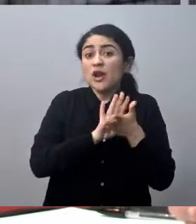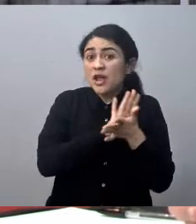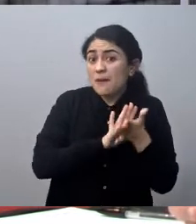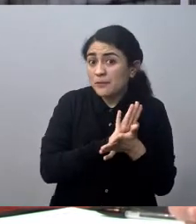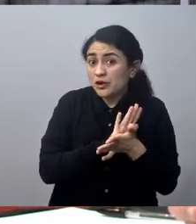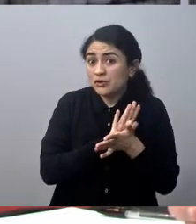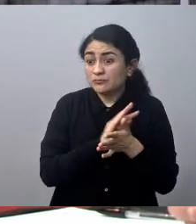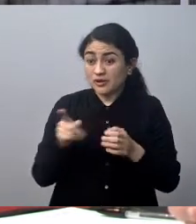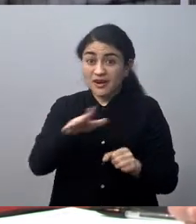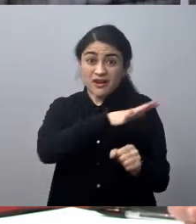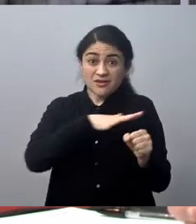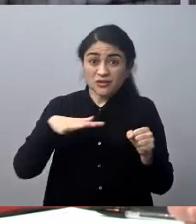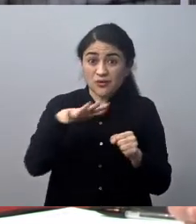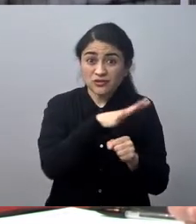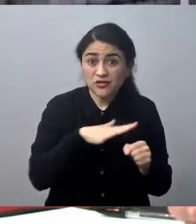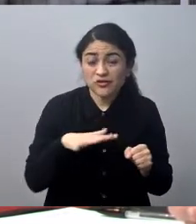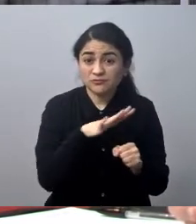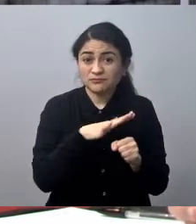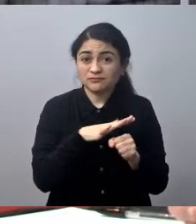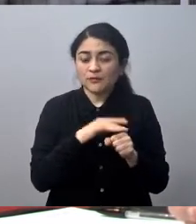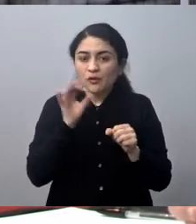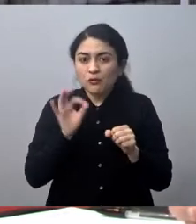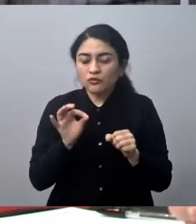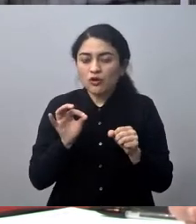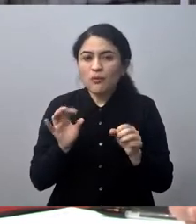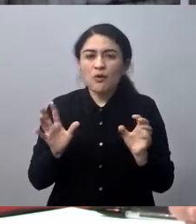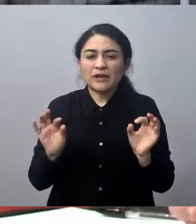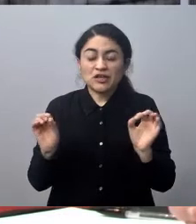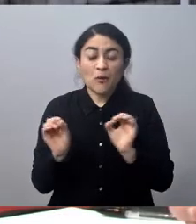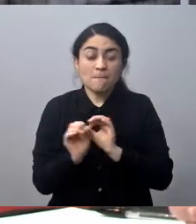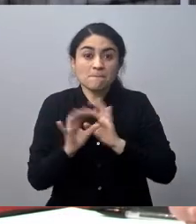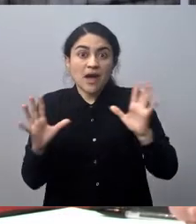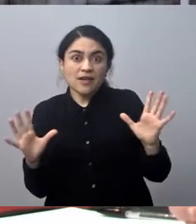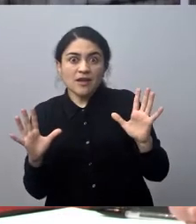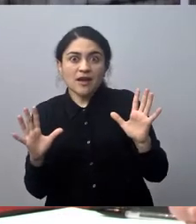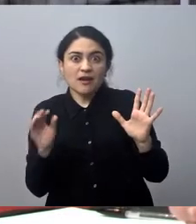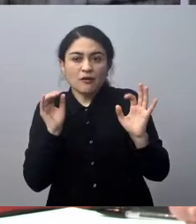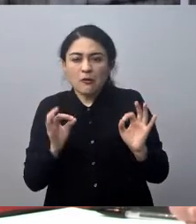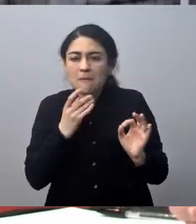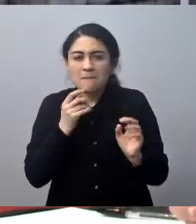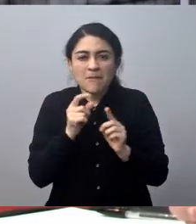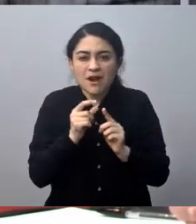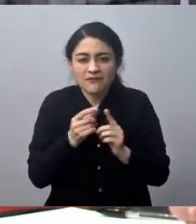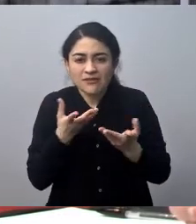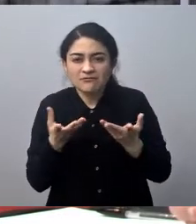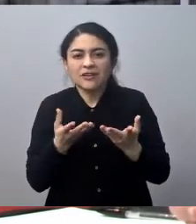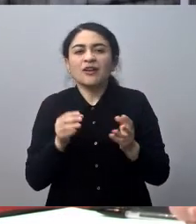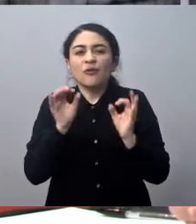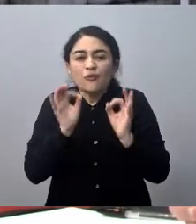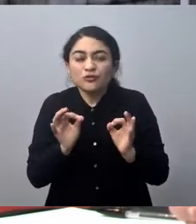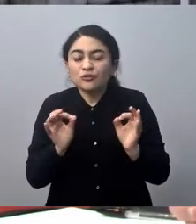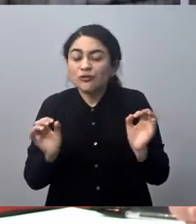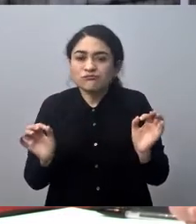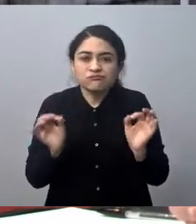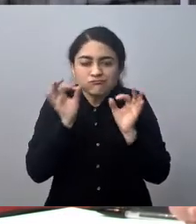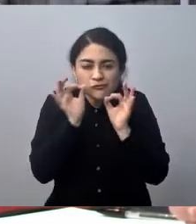a raíz de lo que sucedió, aparece mágicamente, no sé si es la palabra que estoy diciendo, pero un